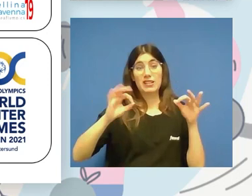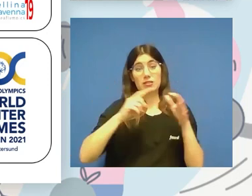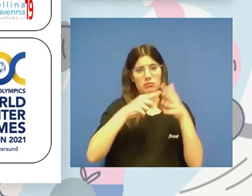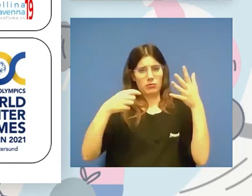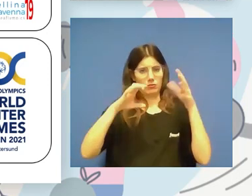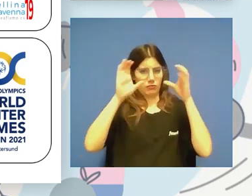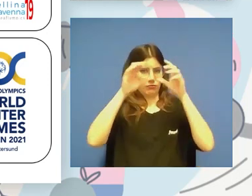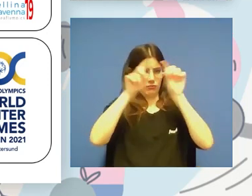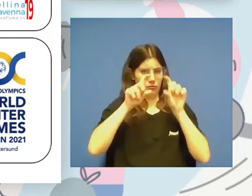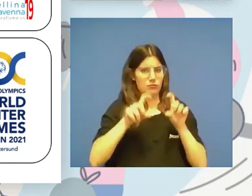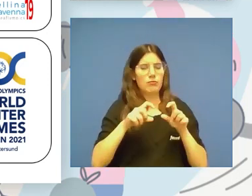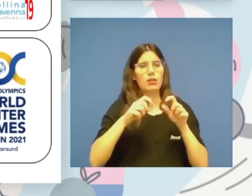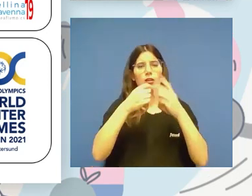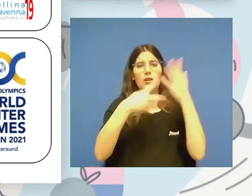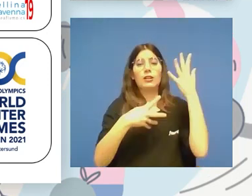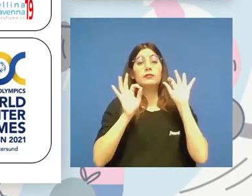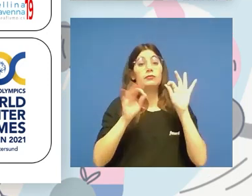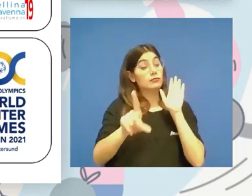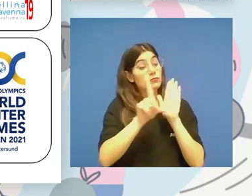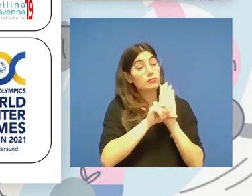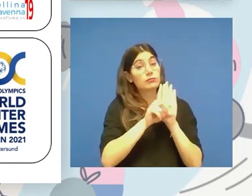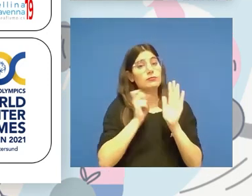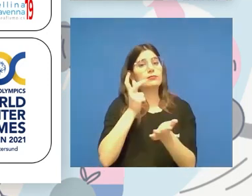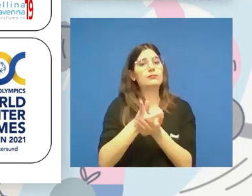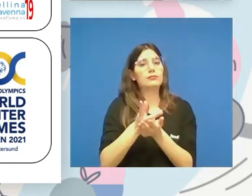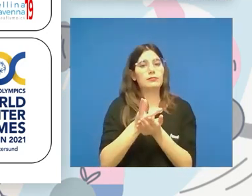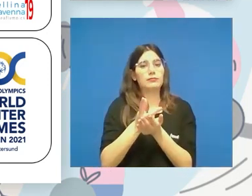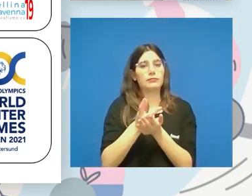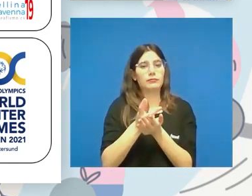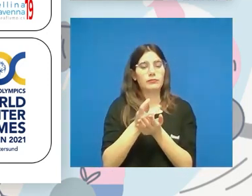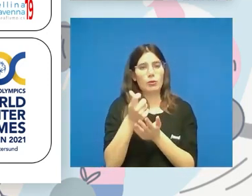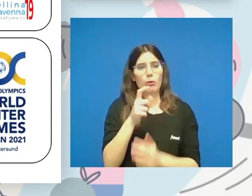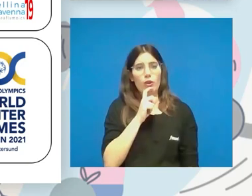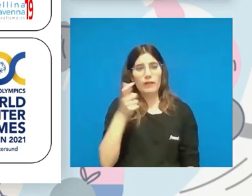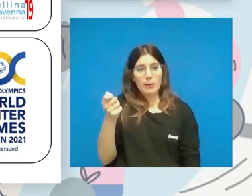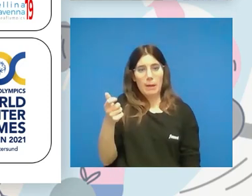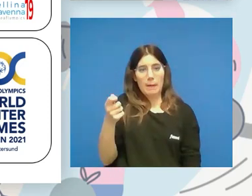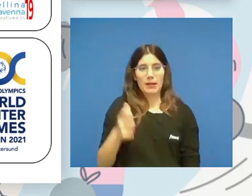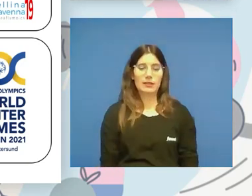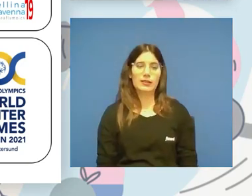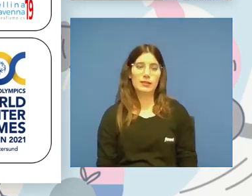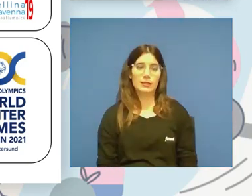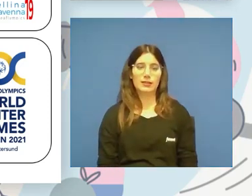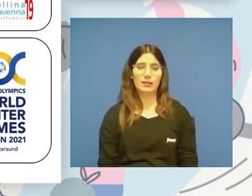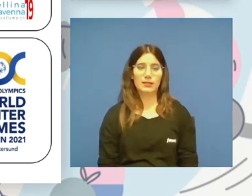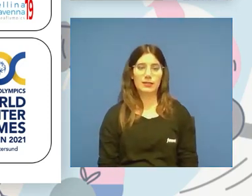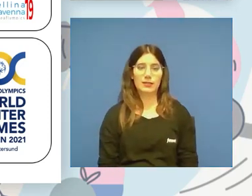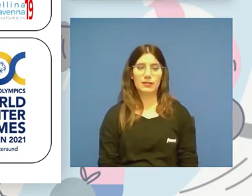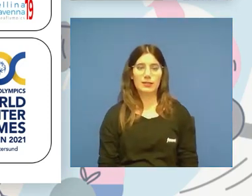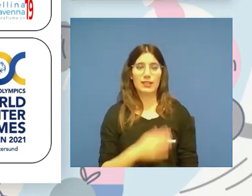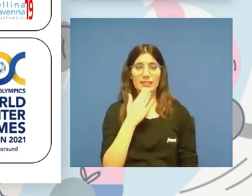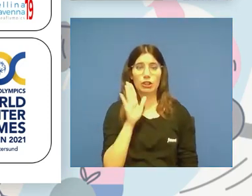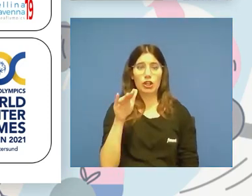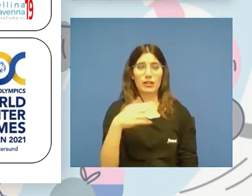y el reto de la ley que debe dar respuesta, de verdad, que esto es un poco complicadete. Es que si no, no me puede marcar el ritmo